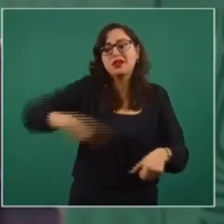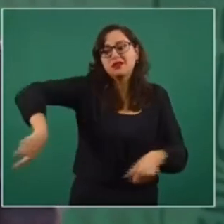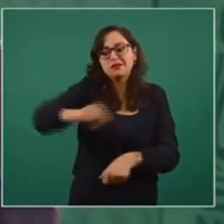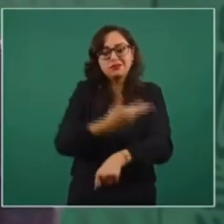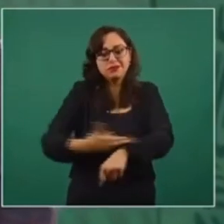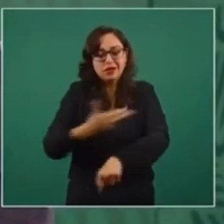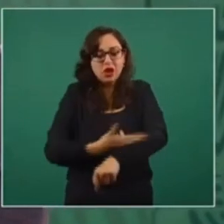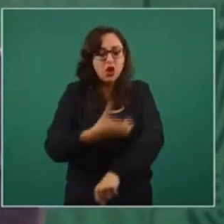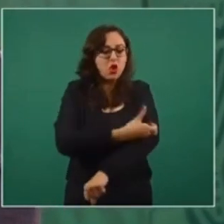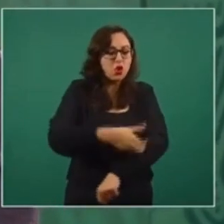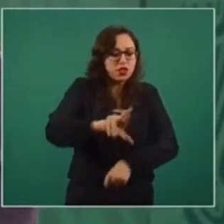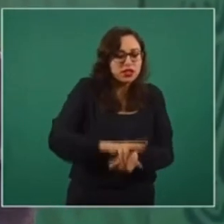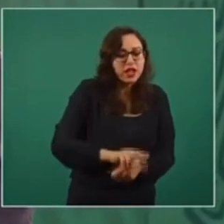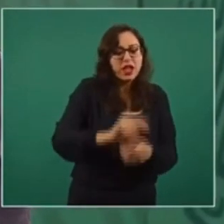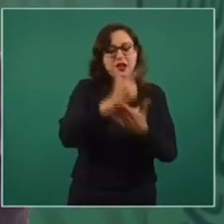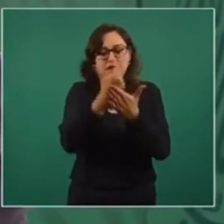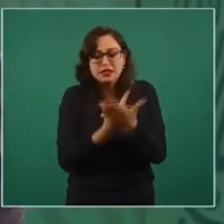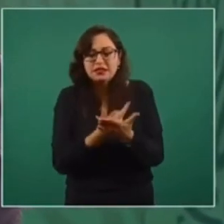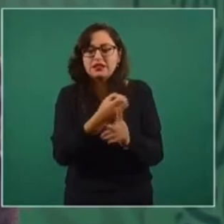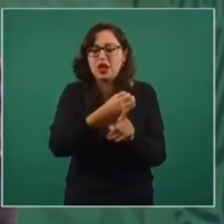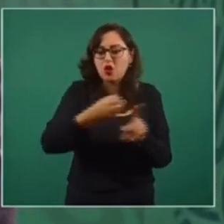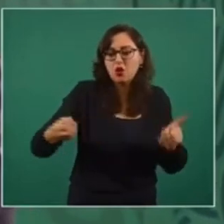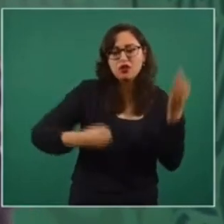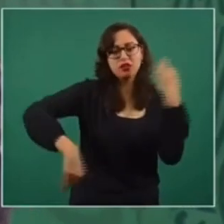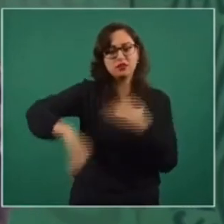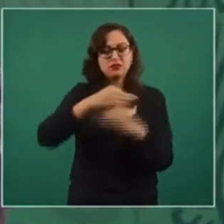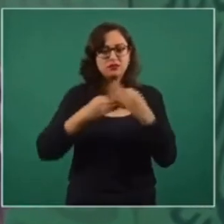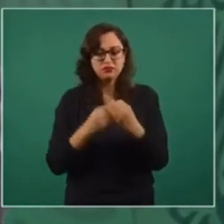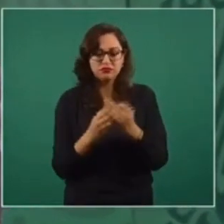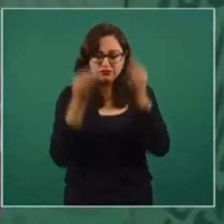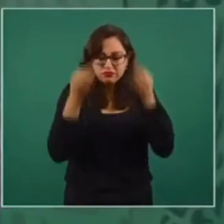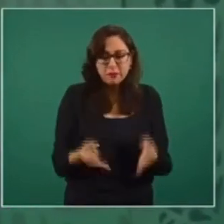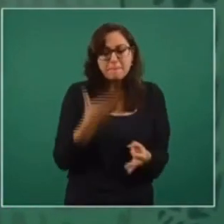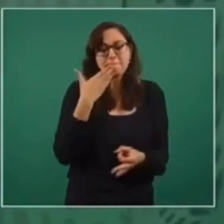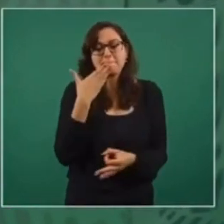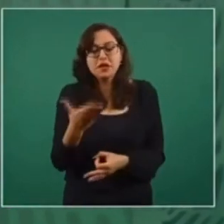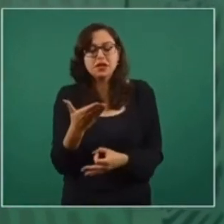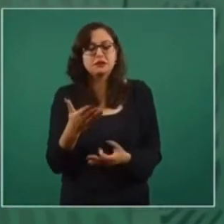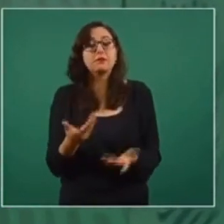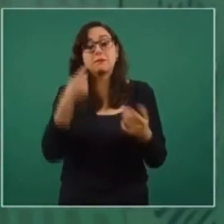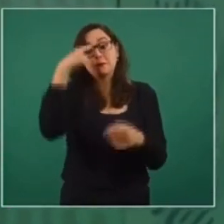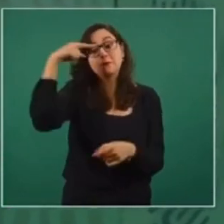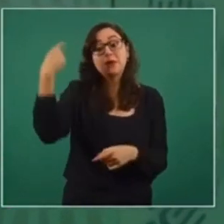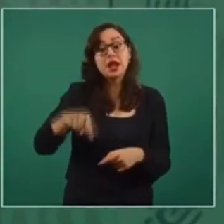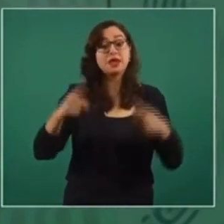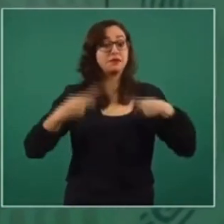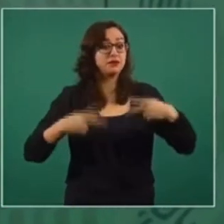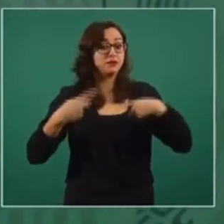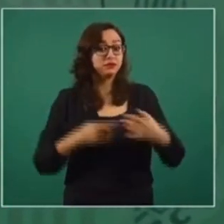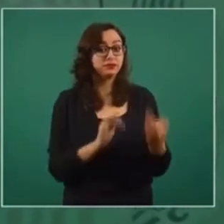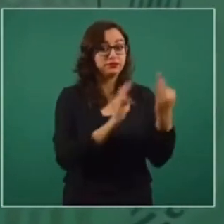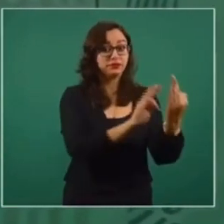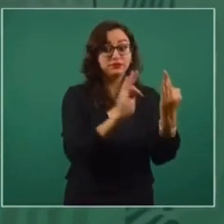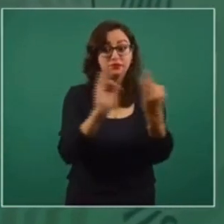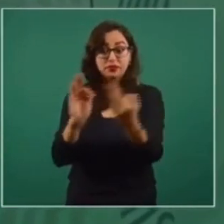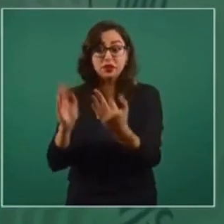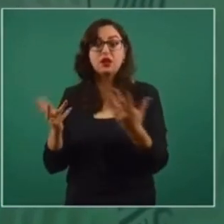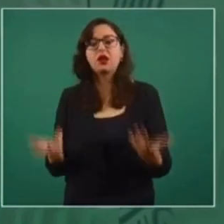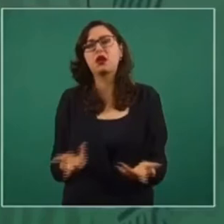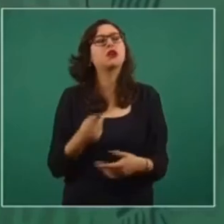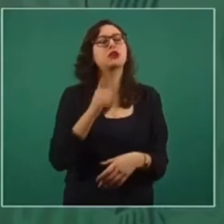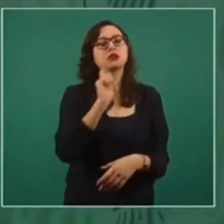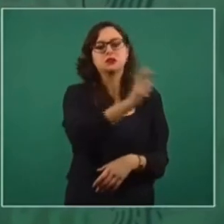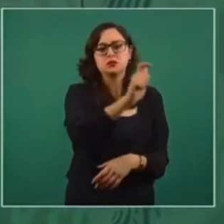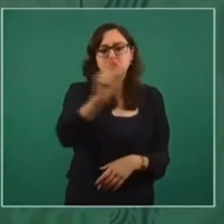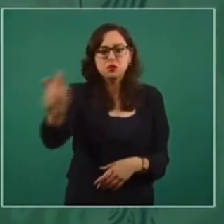derechohabientes, reciban de manera directa, sin intermediarios, su pago por el